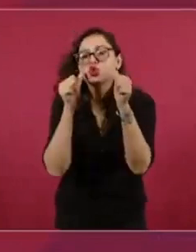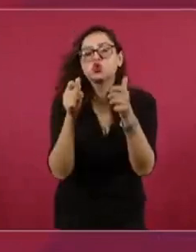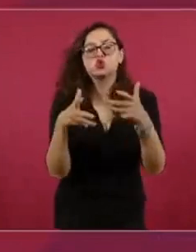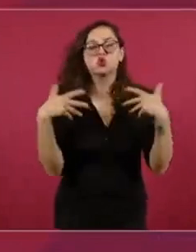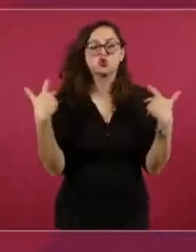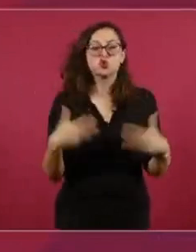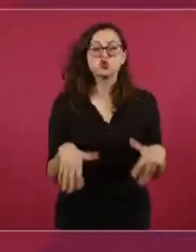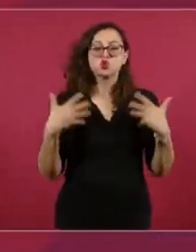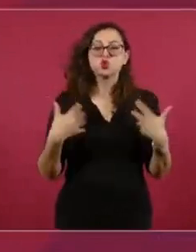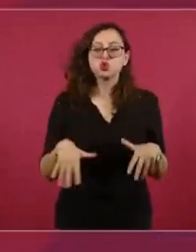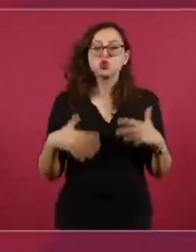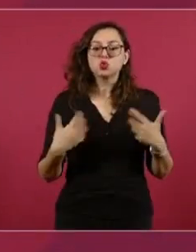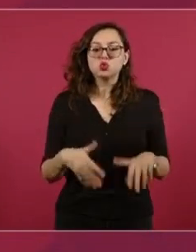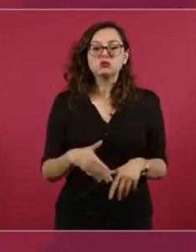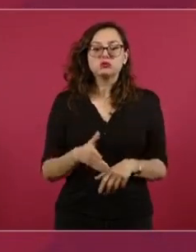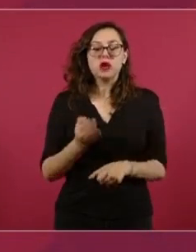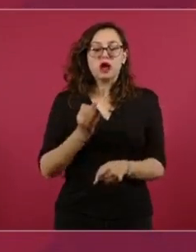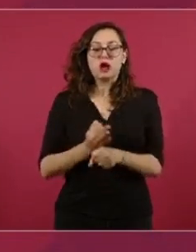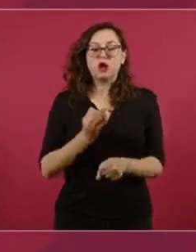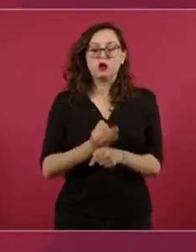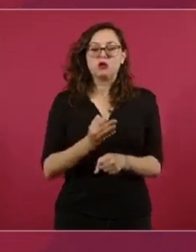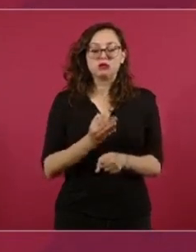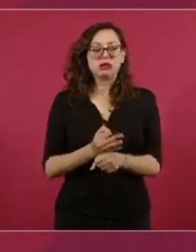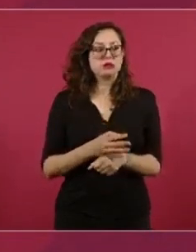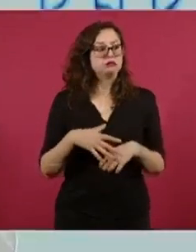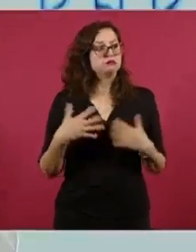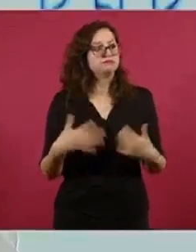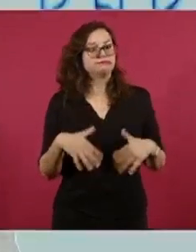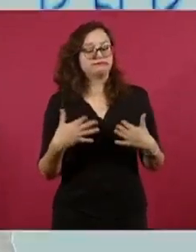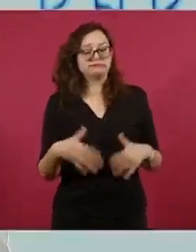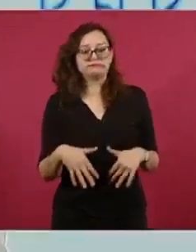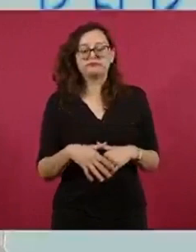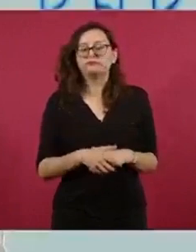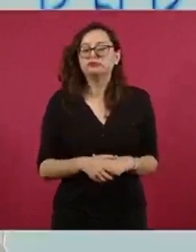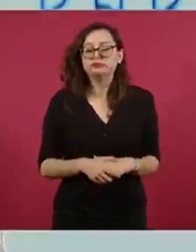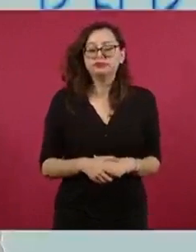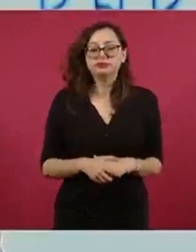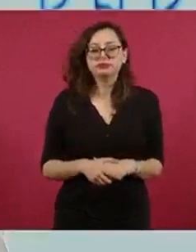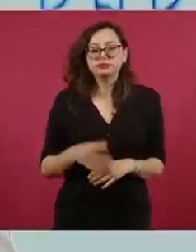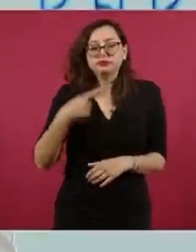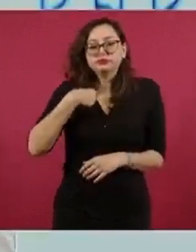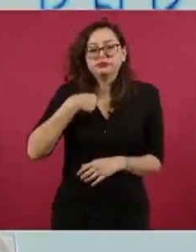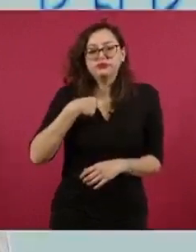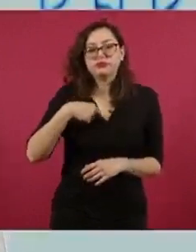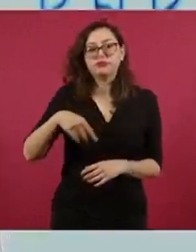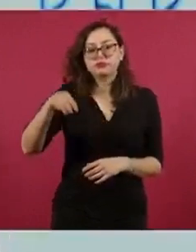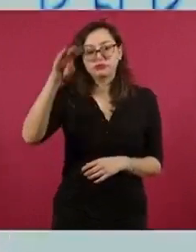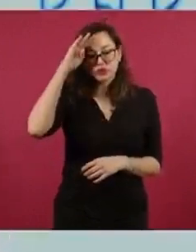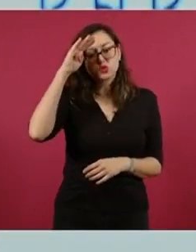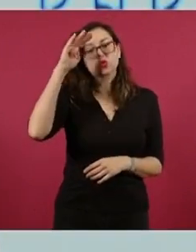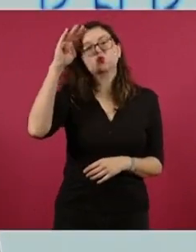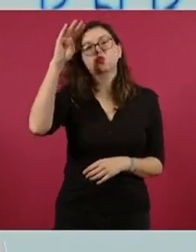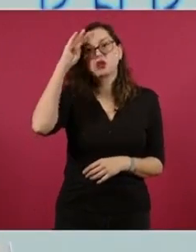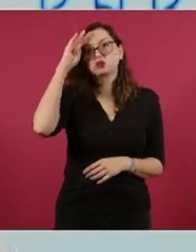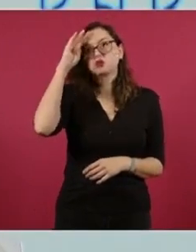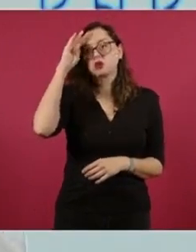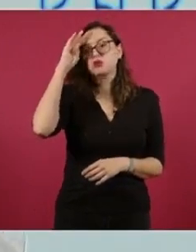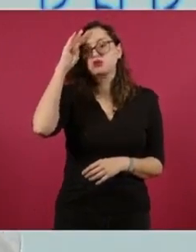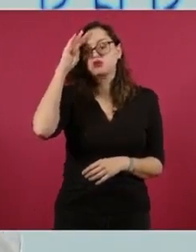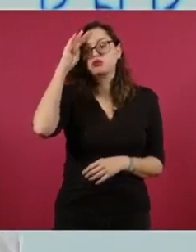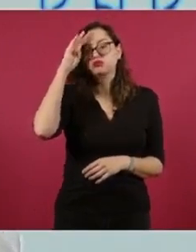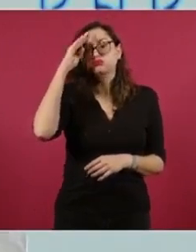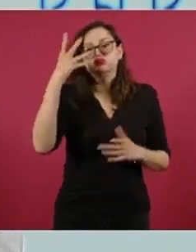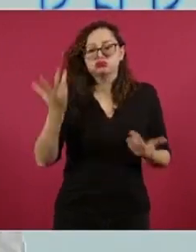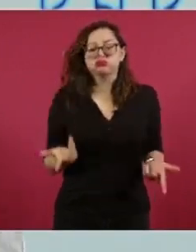este momento. En uno de los nichos que yo personalmente veo, a